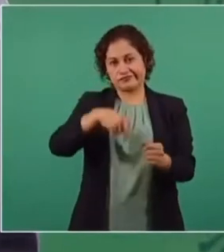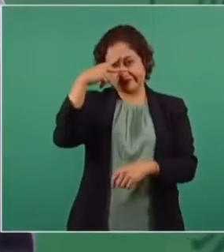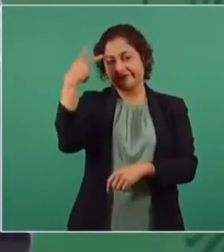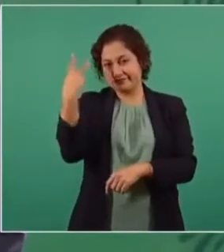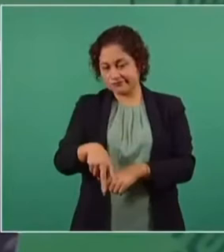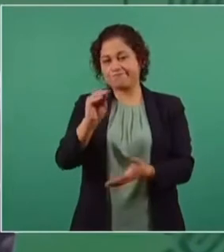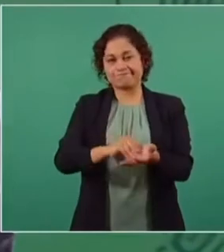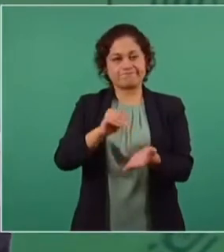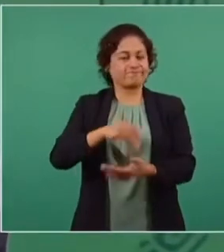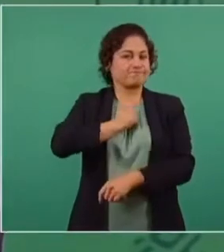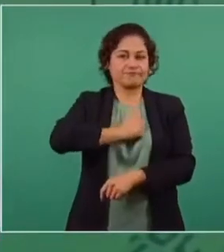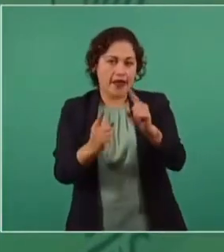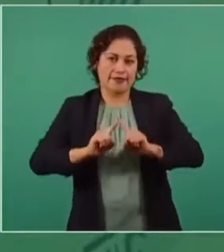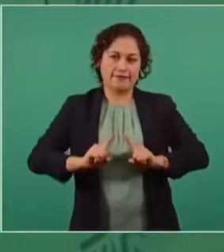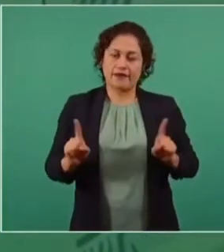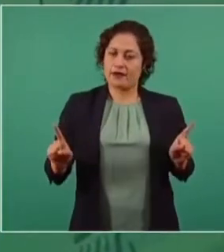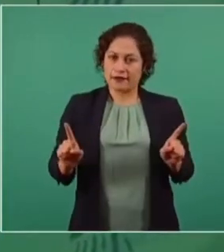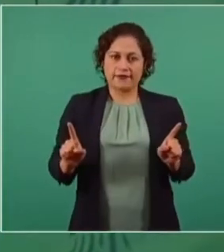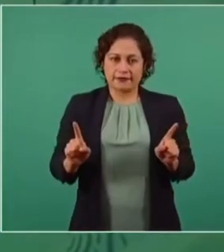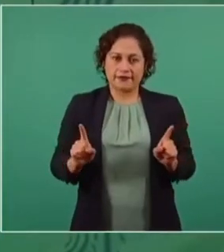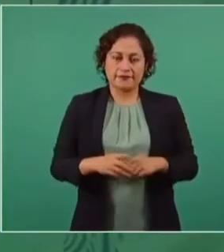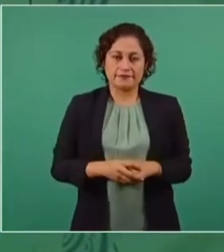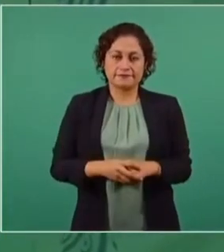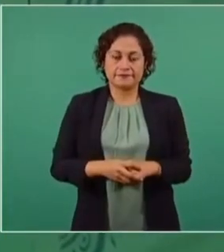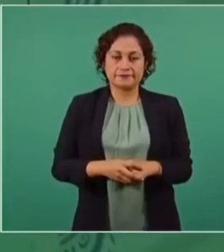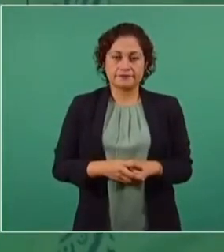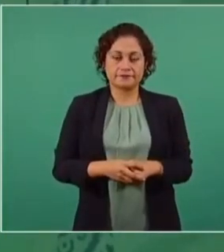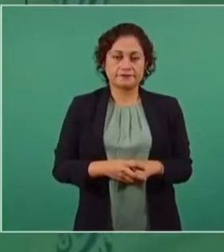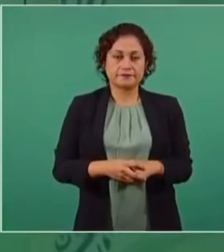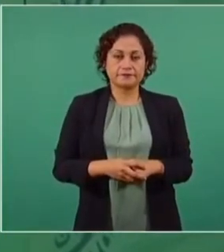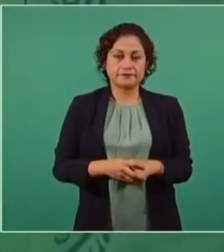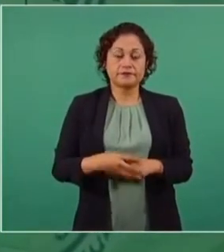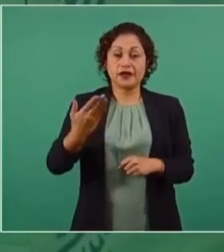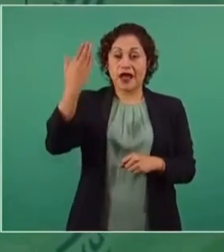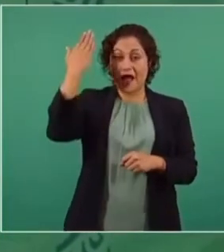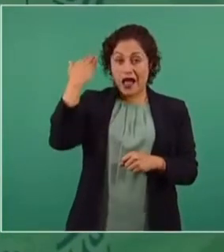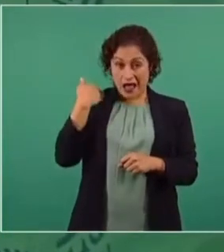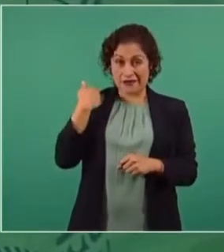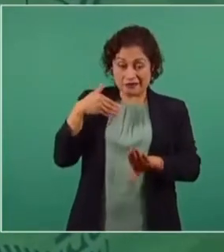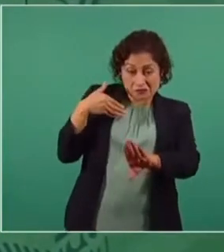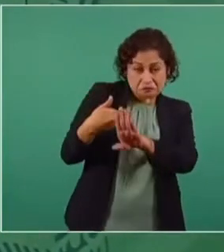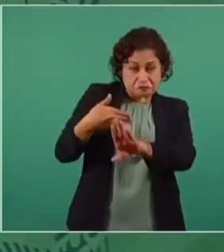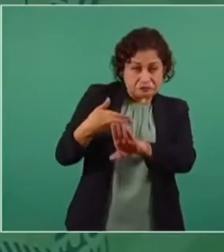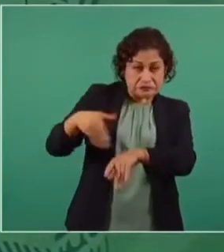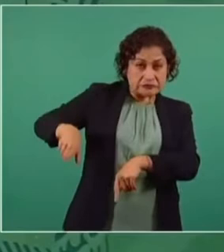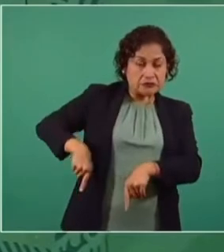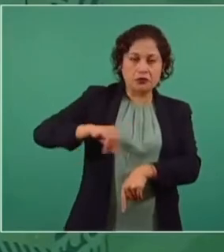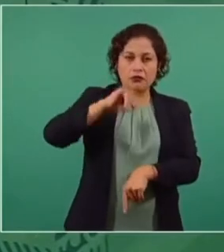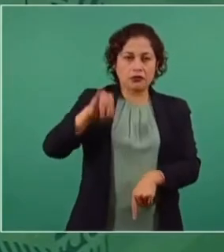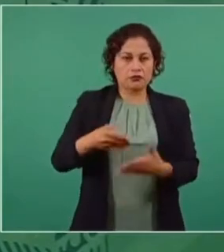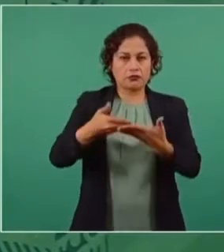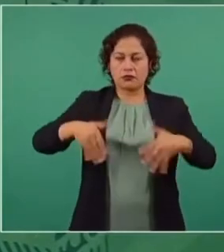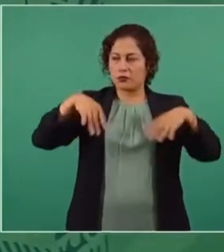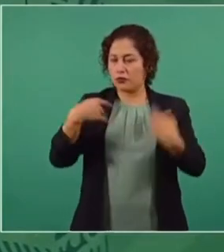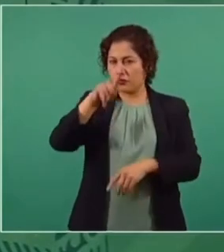desgraciadamente, con honrosas excepciones. Nunca se había atacado tanto a un gobierno como ahora.